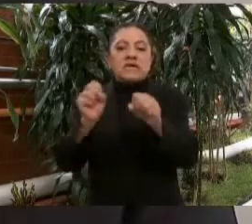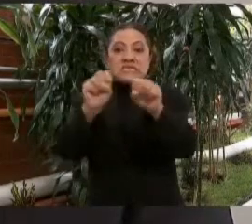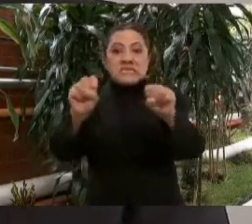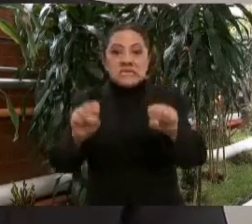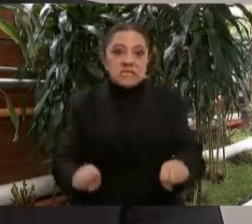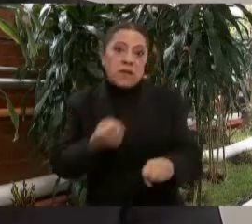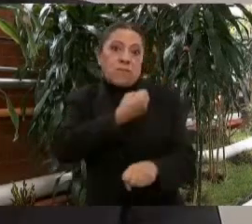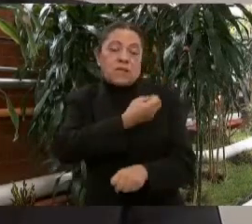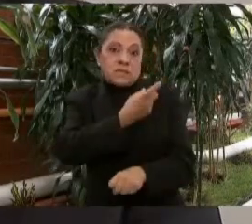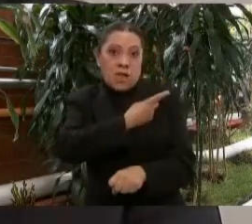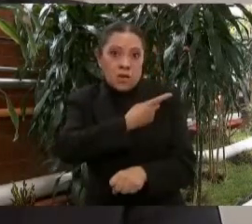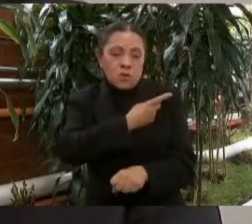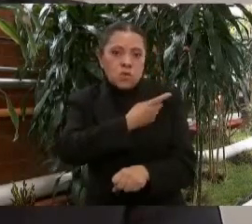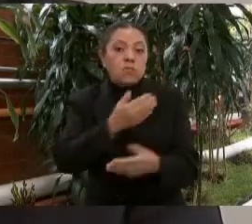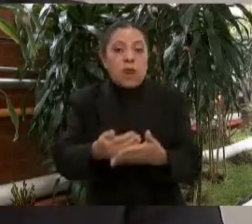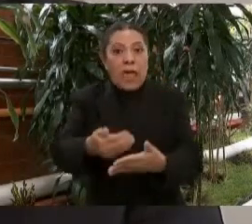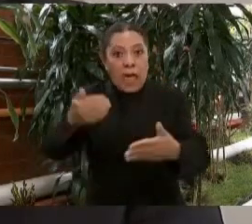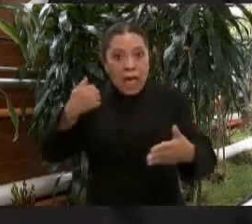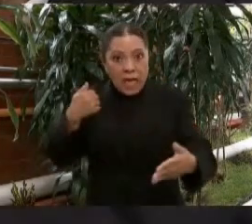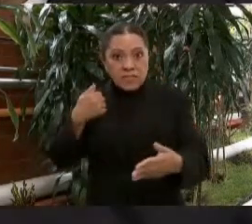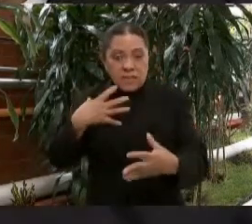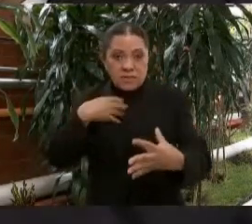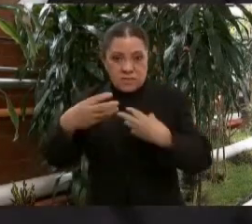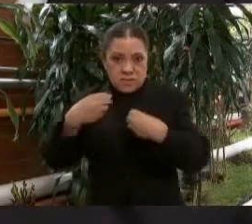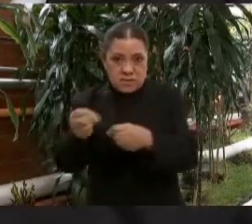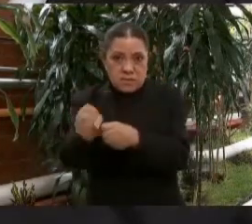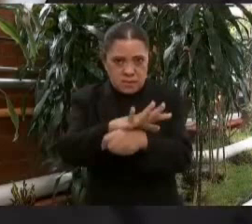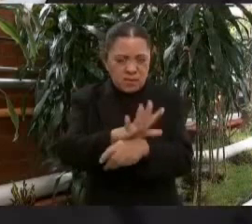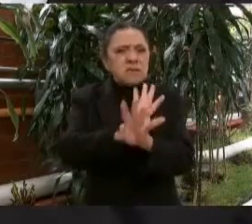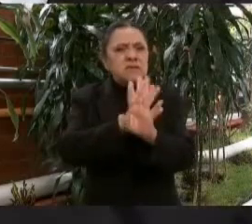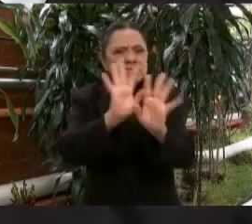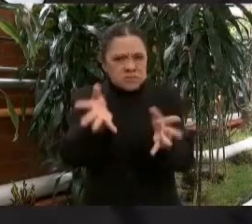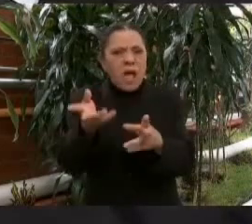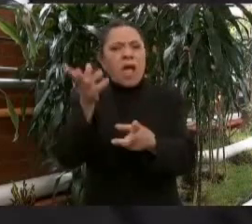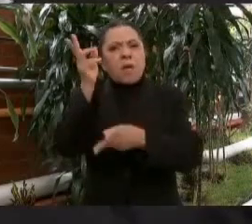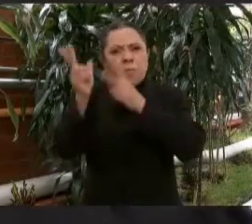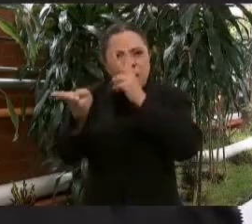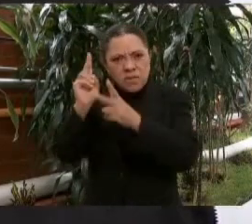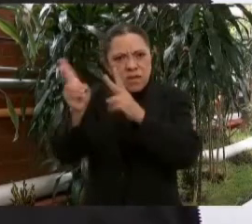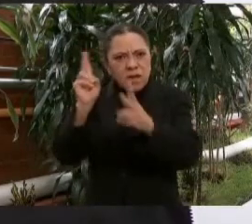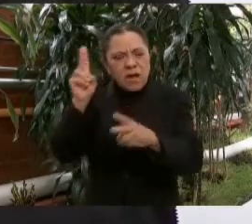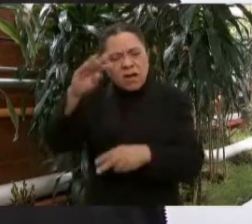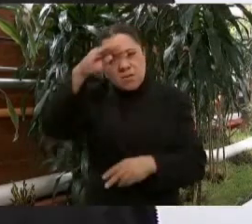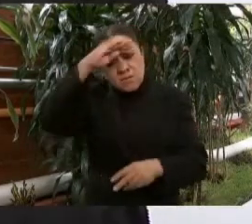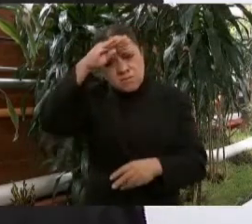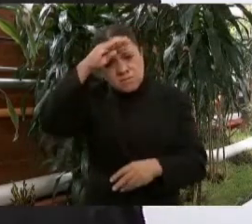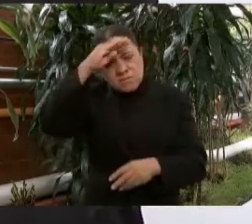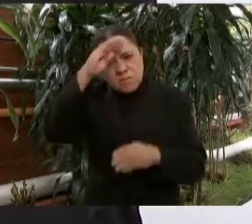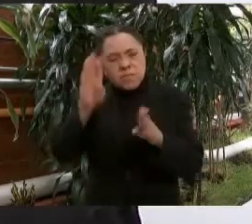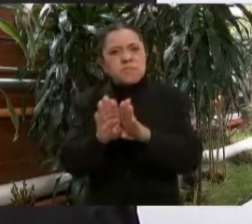pandemia ya había yo llevado a cabo con los